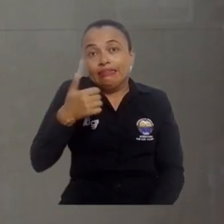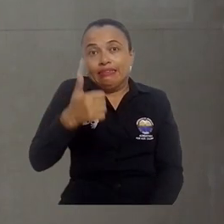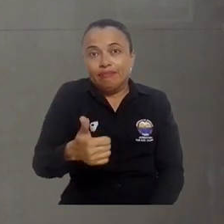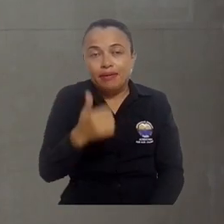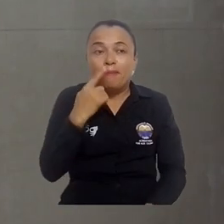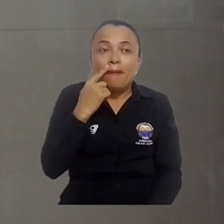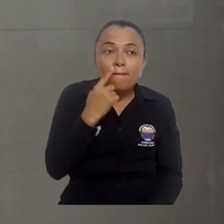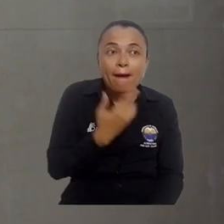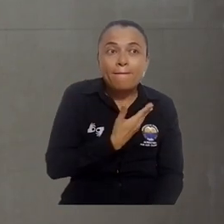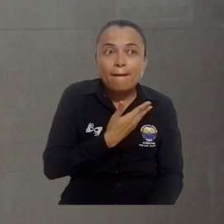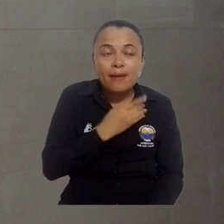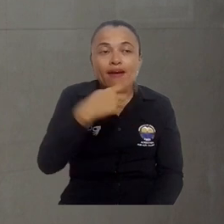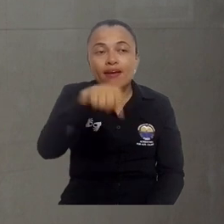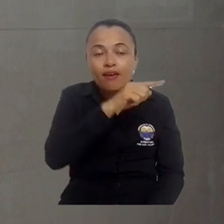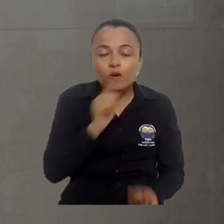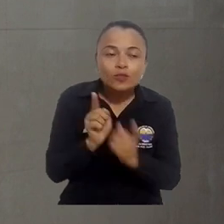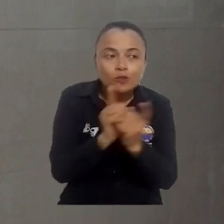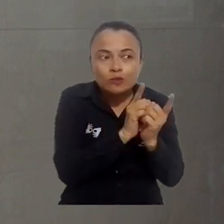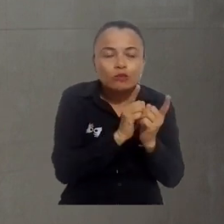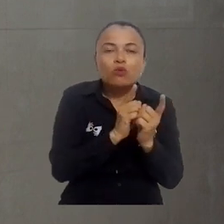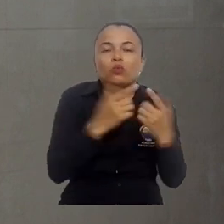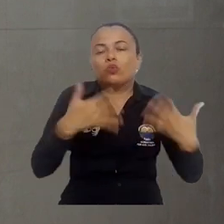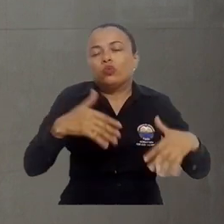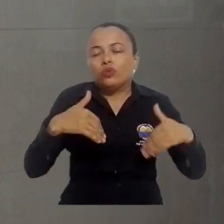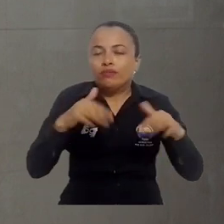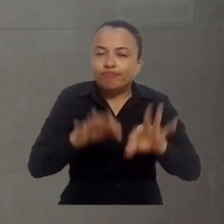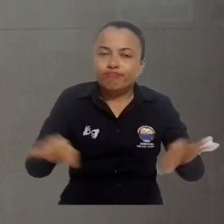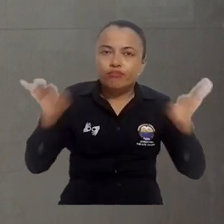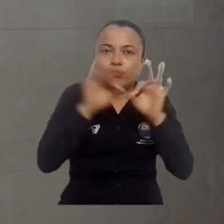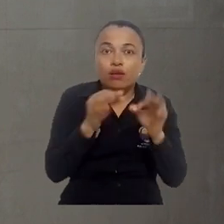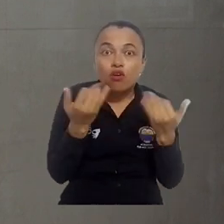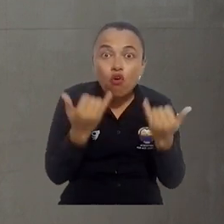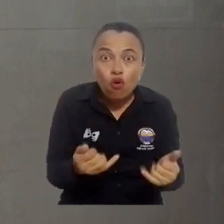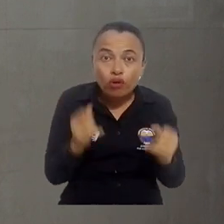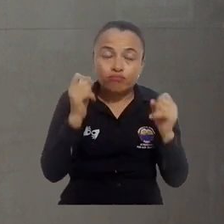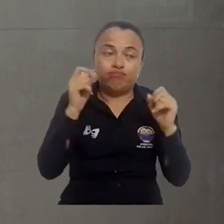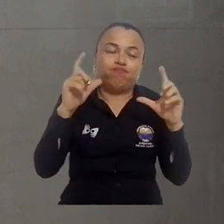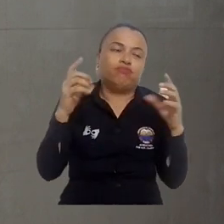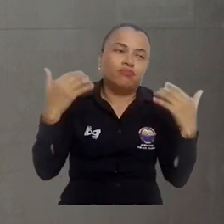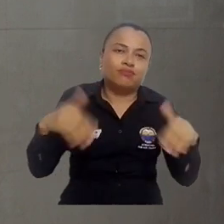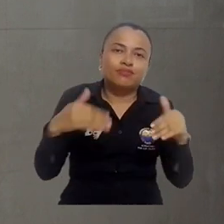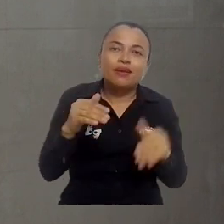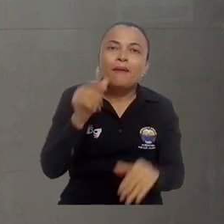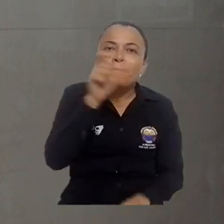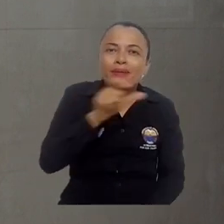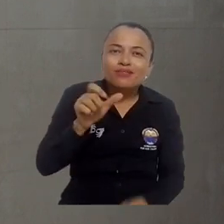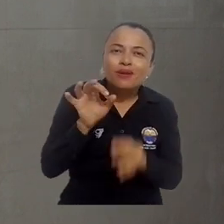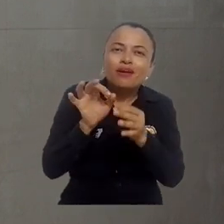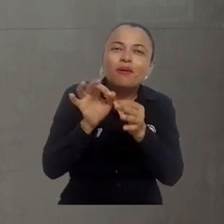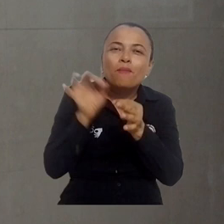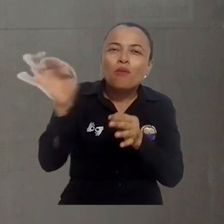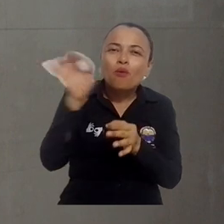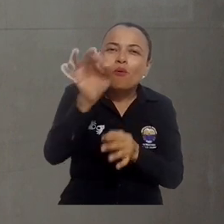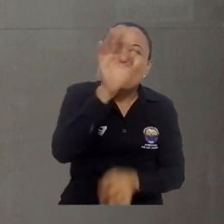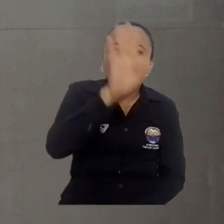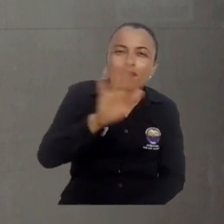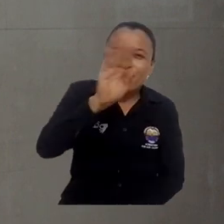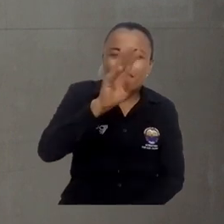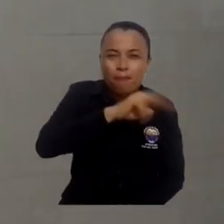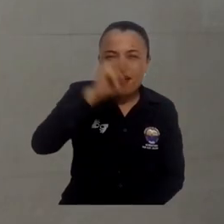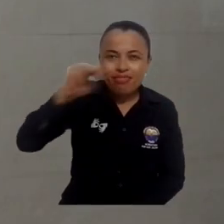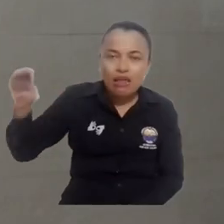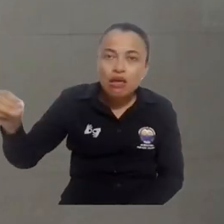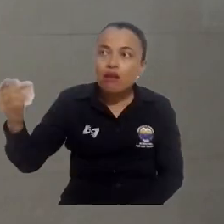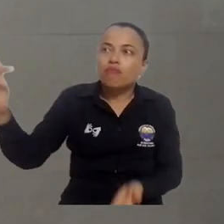siente satisfactorio saber que para los papás estos encuentros son importantes. Hoy sorprendentemente vinieron padres de los municipios, del departamento del